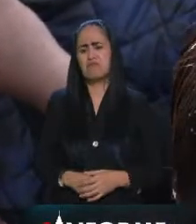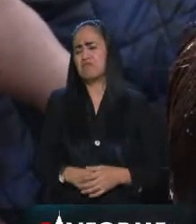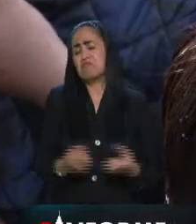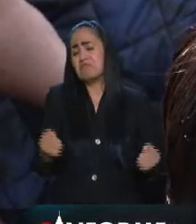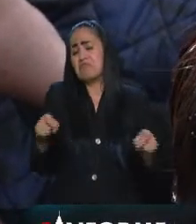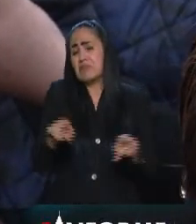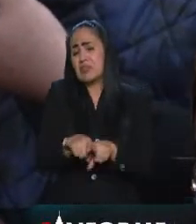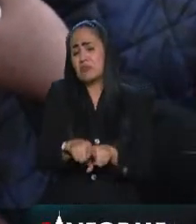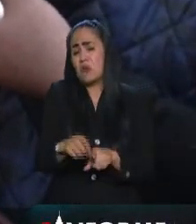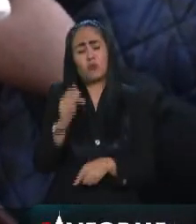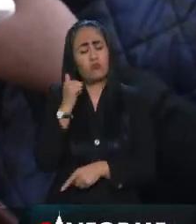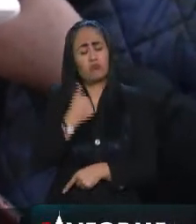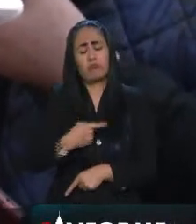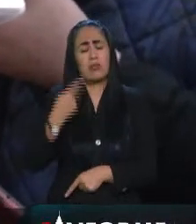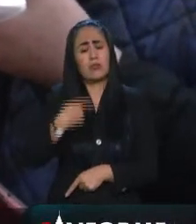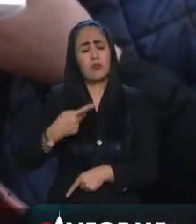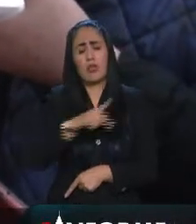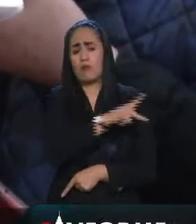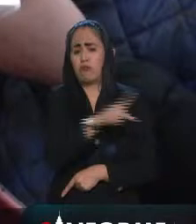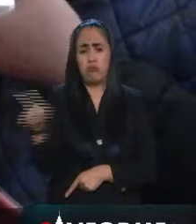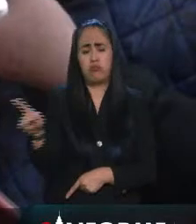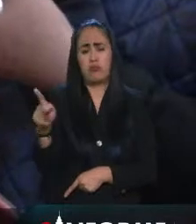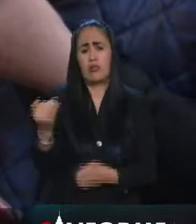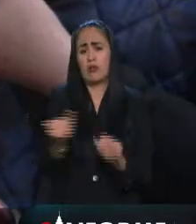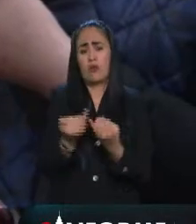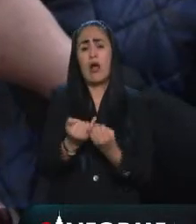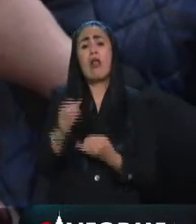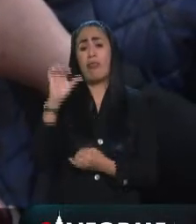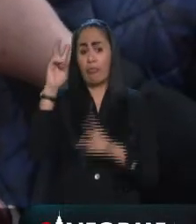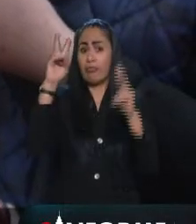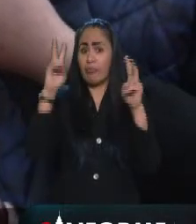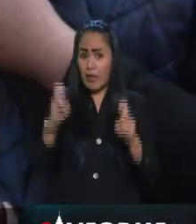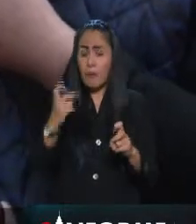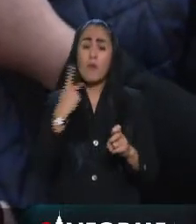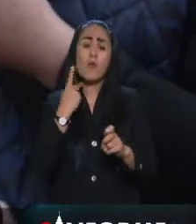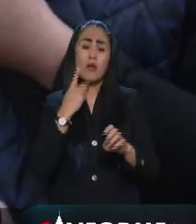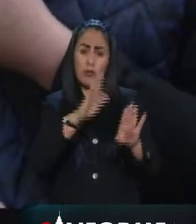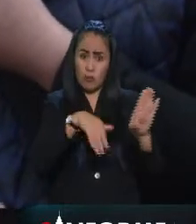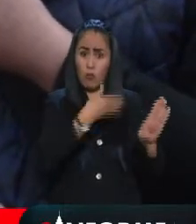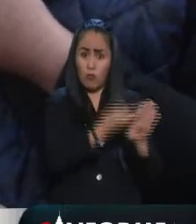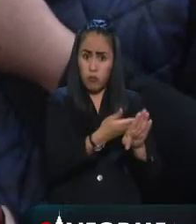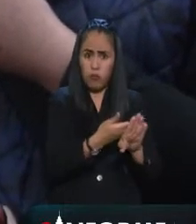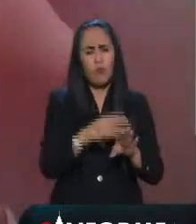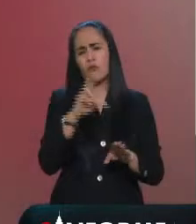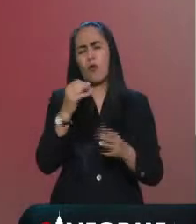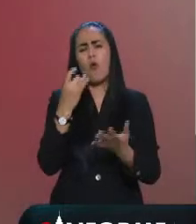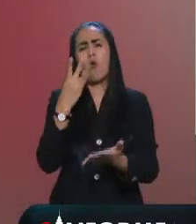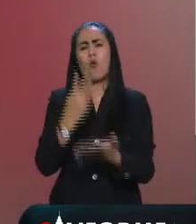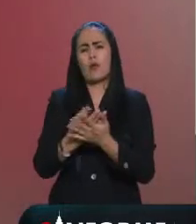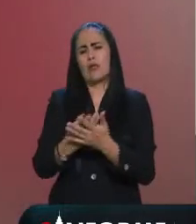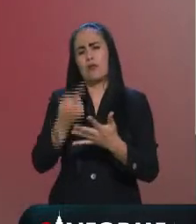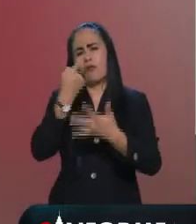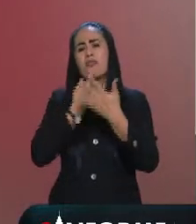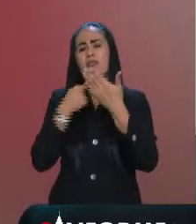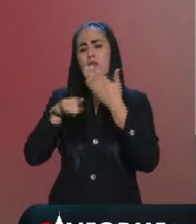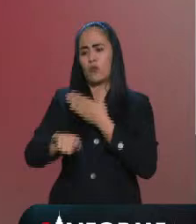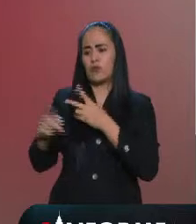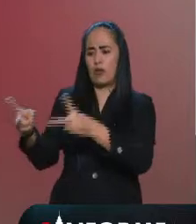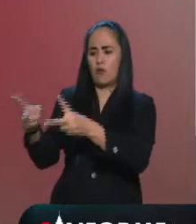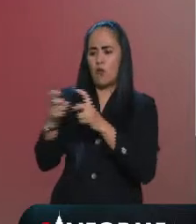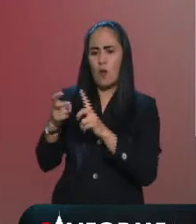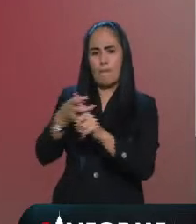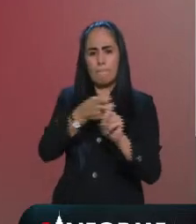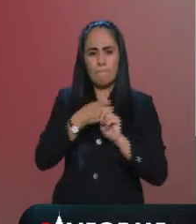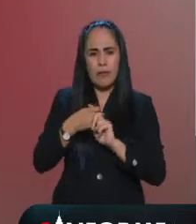como lo he dicho no tiene que ver nada con un tema político sino tiene que ver con un tema de acusación de trata Desde Palacio Nacional el